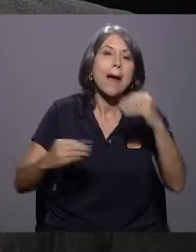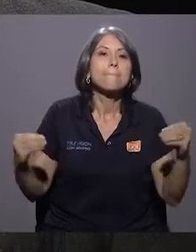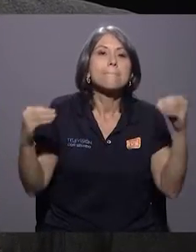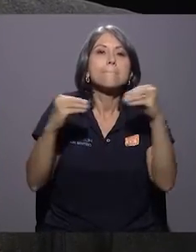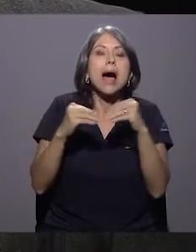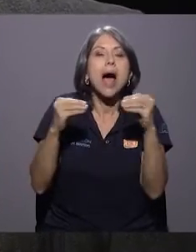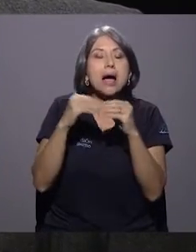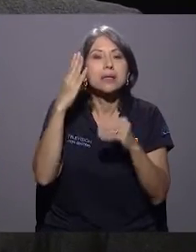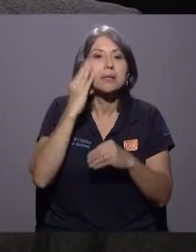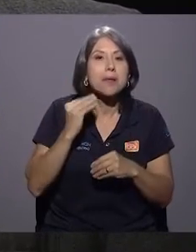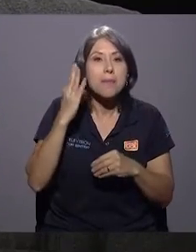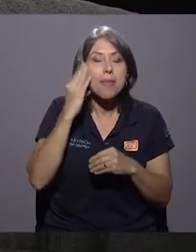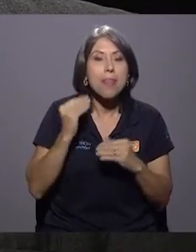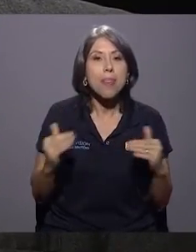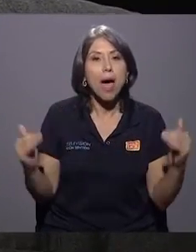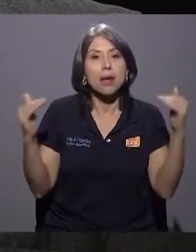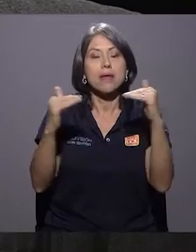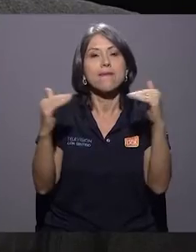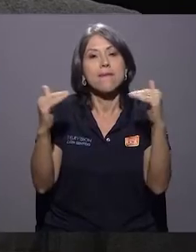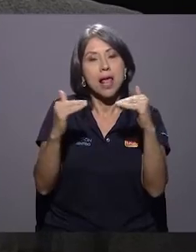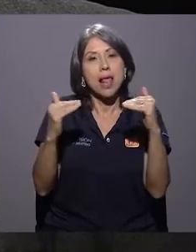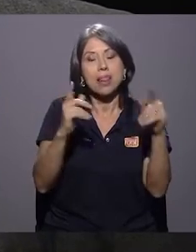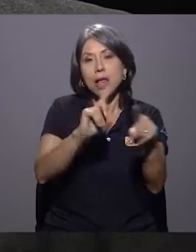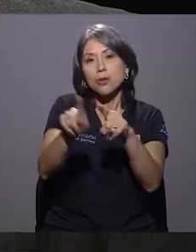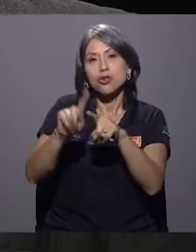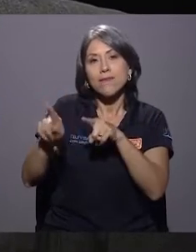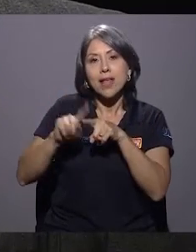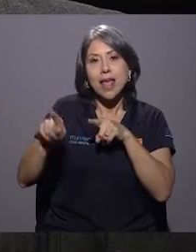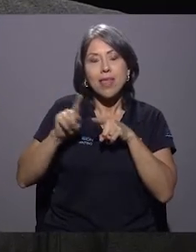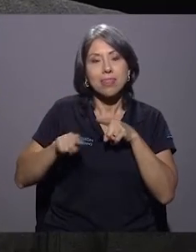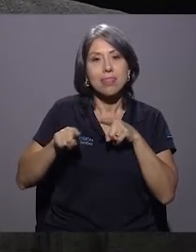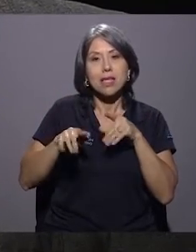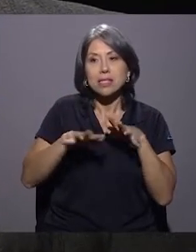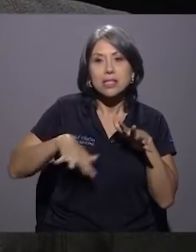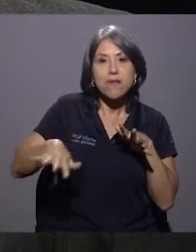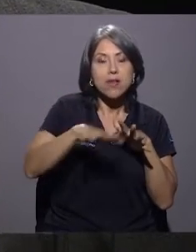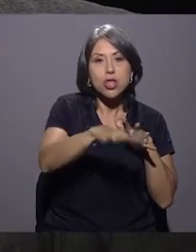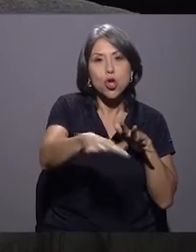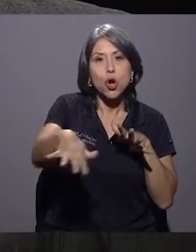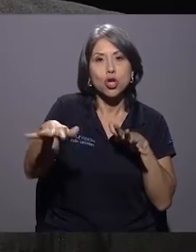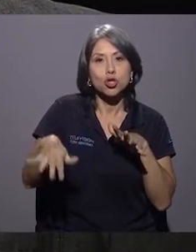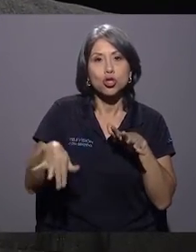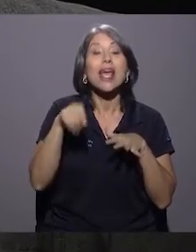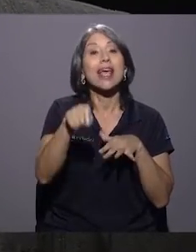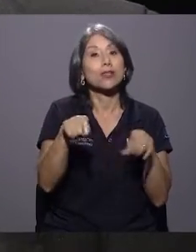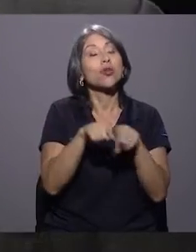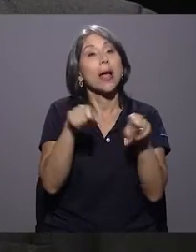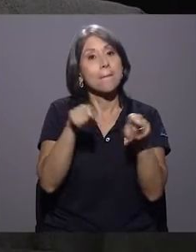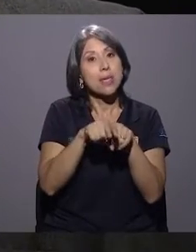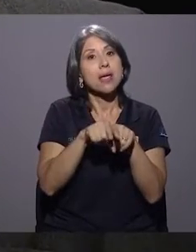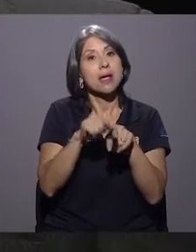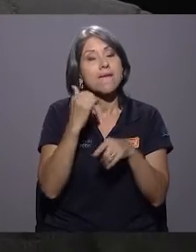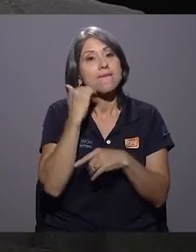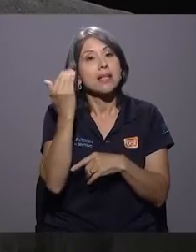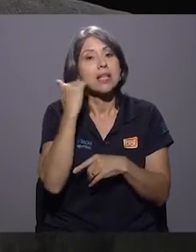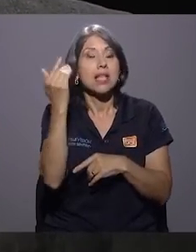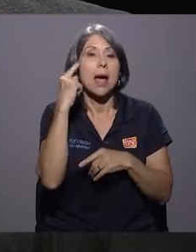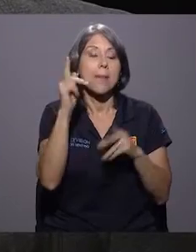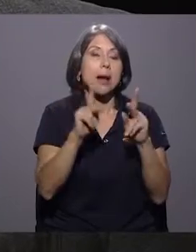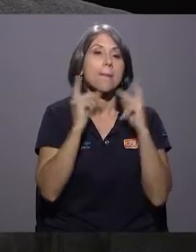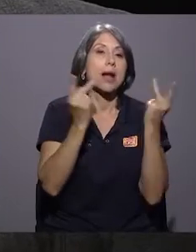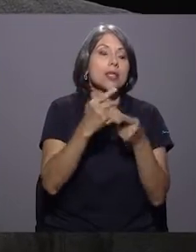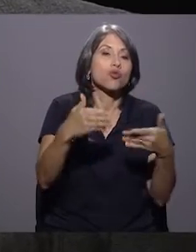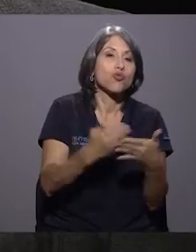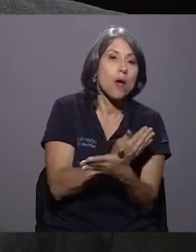experimentada a nivel de los diferentes territorios y eso también facilita. Para los partidos nuevos o partidos